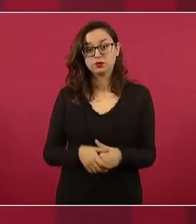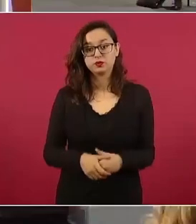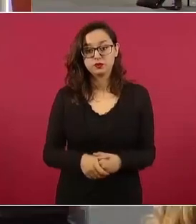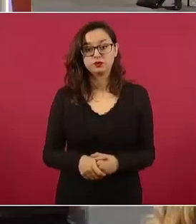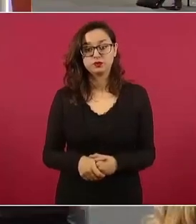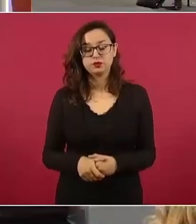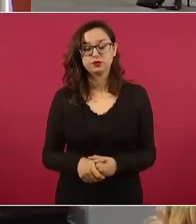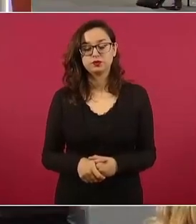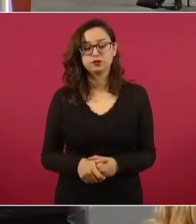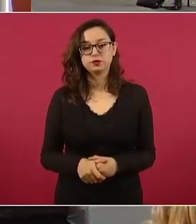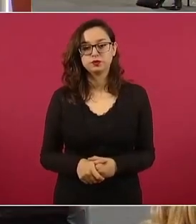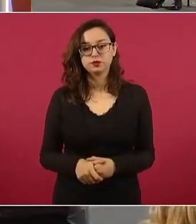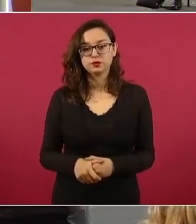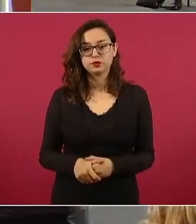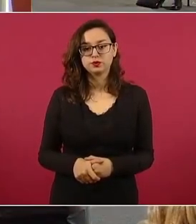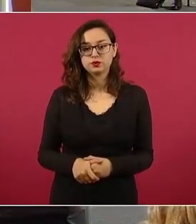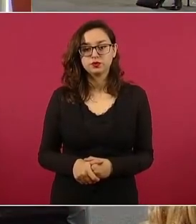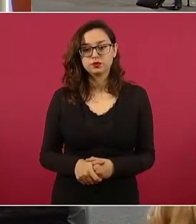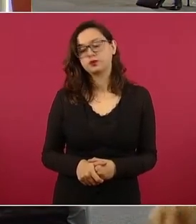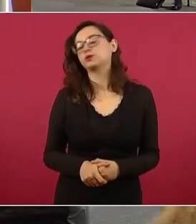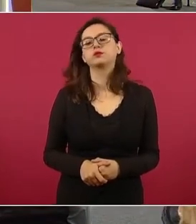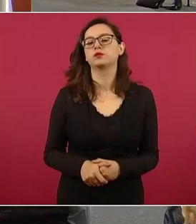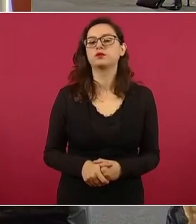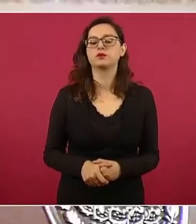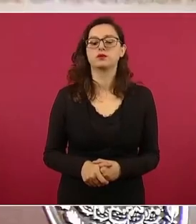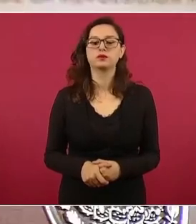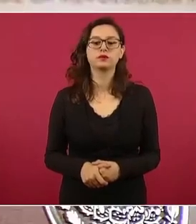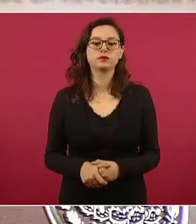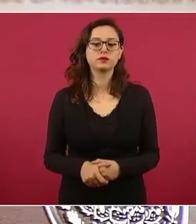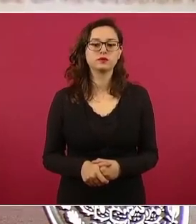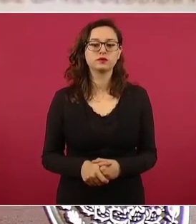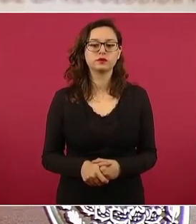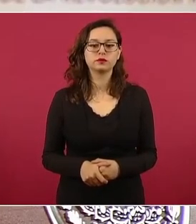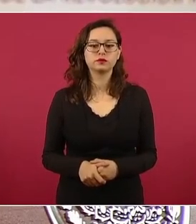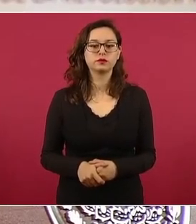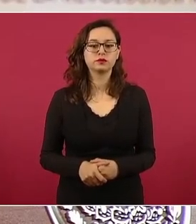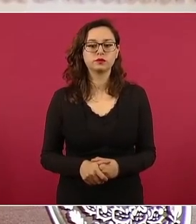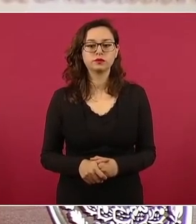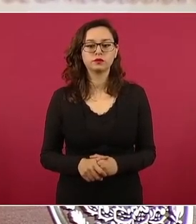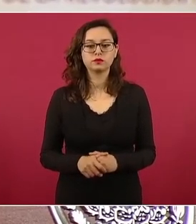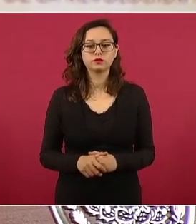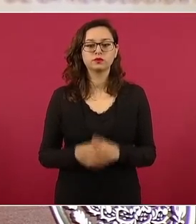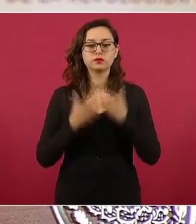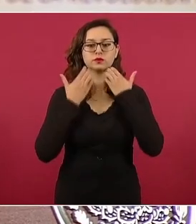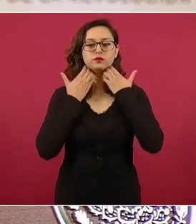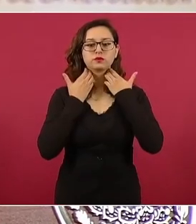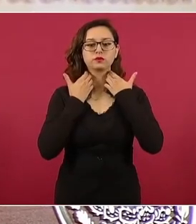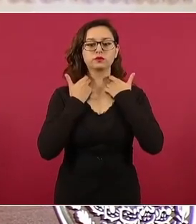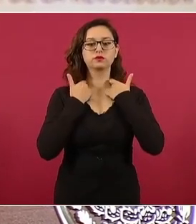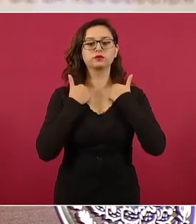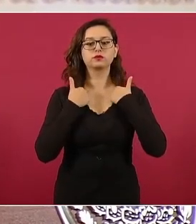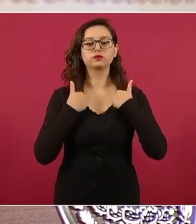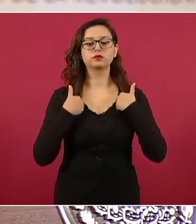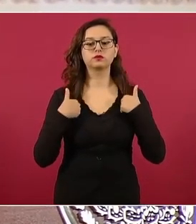los hechos los hechos